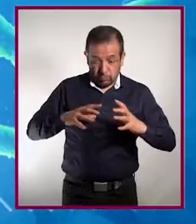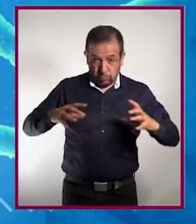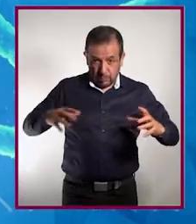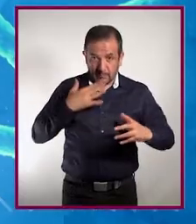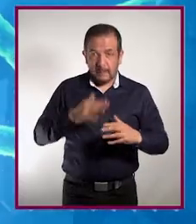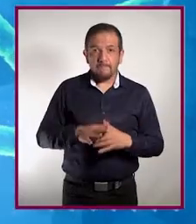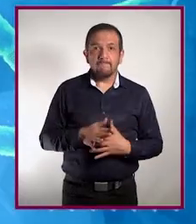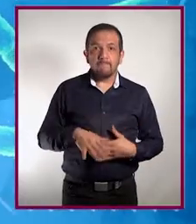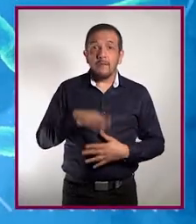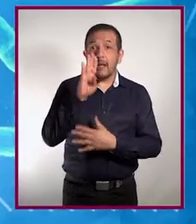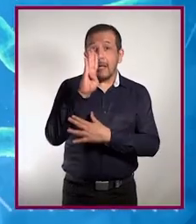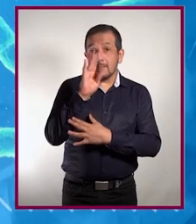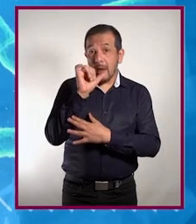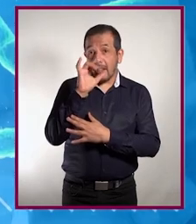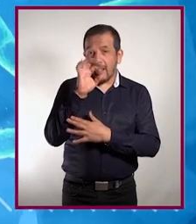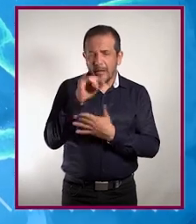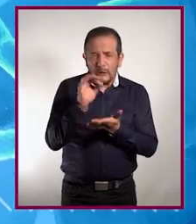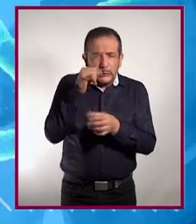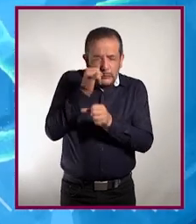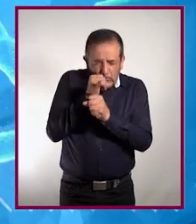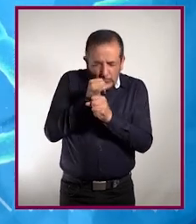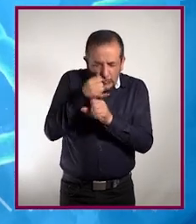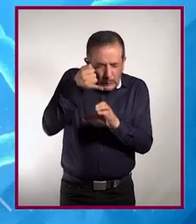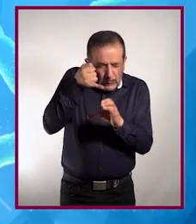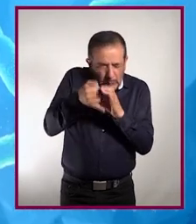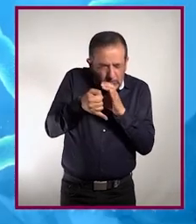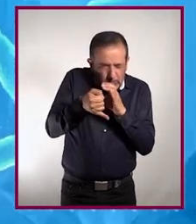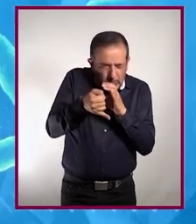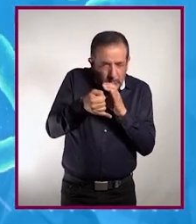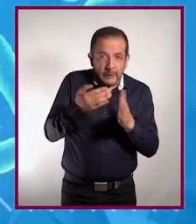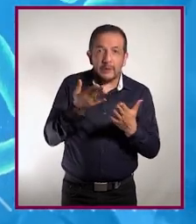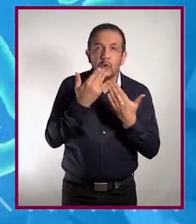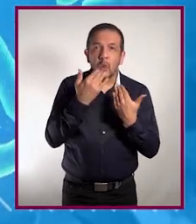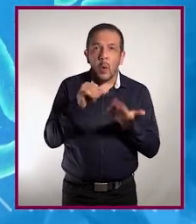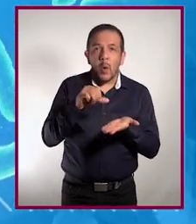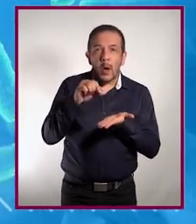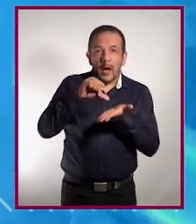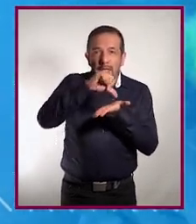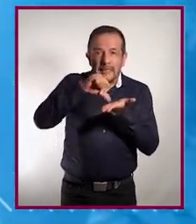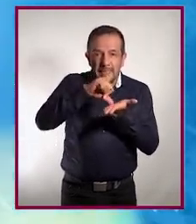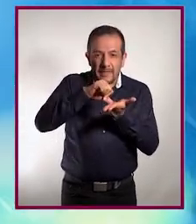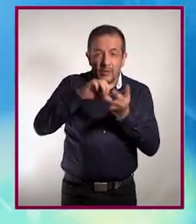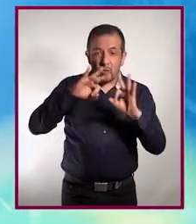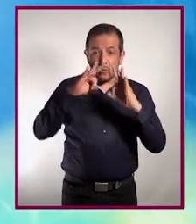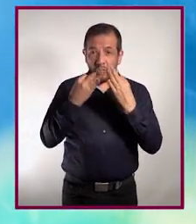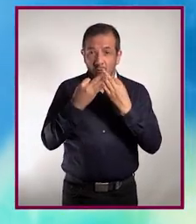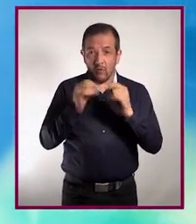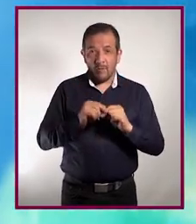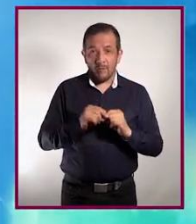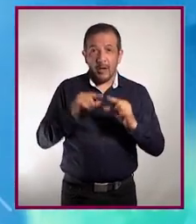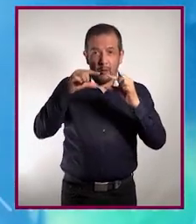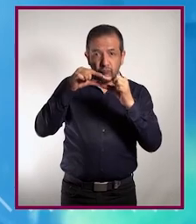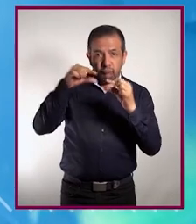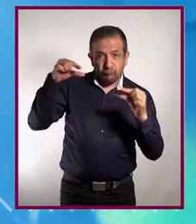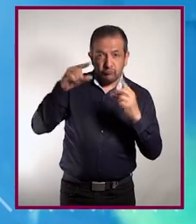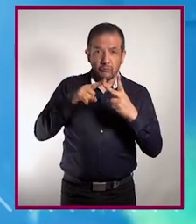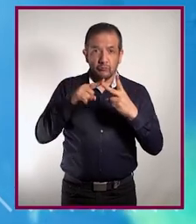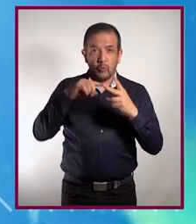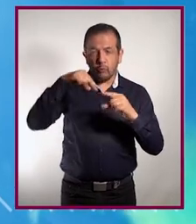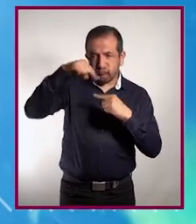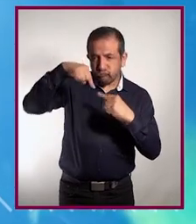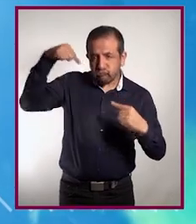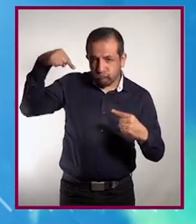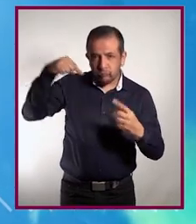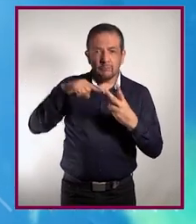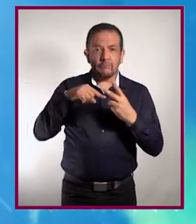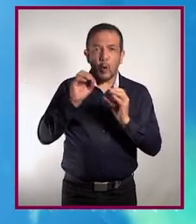Las bacterias son organismos microscópicos unicelulares y sin núcleo. Su forma puede ser la de una varilla, una